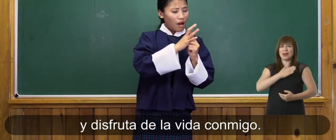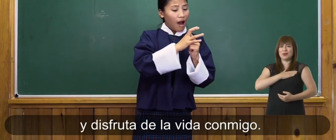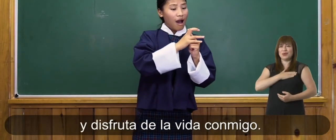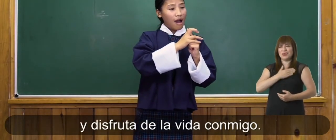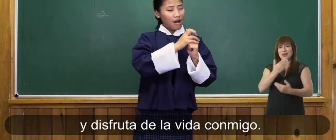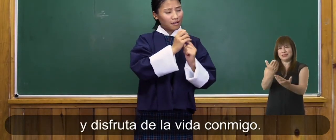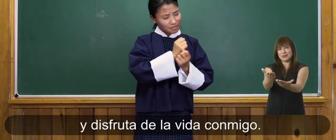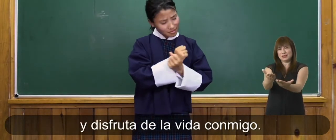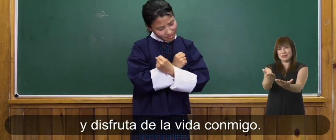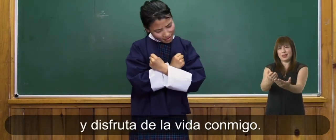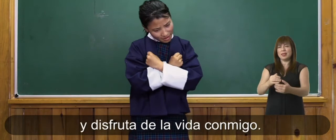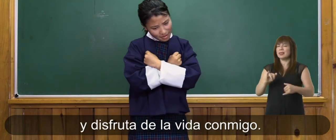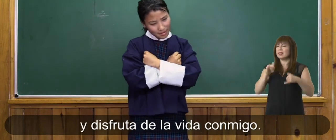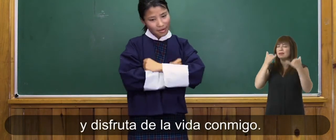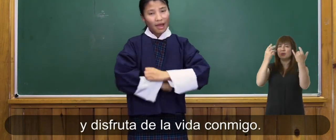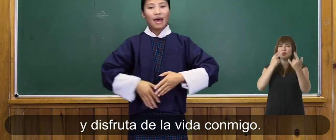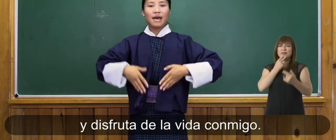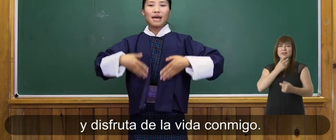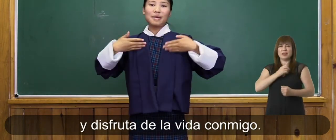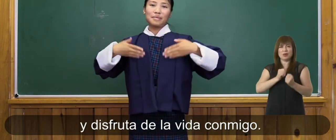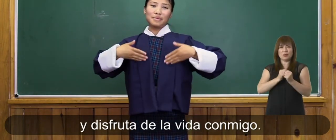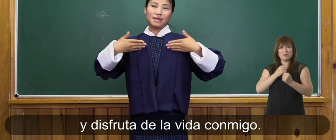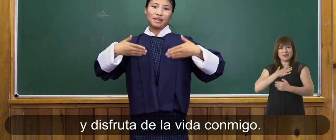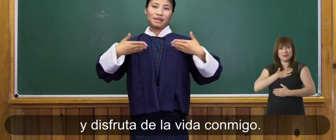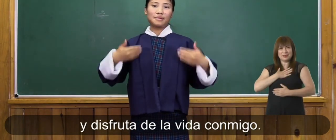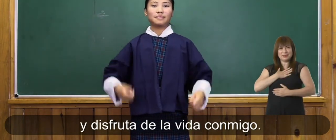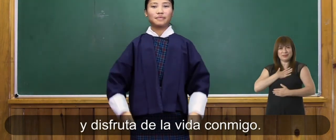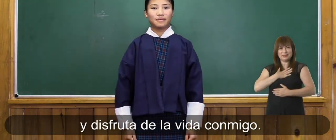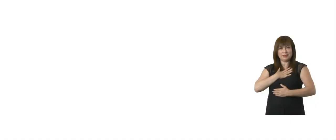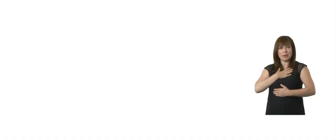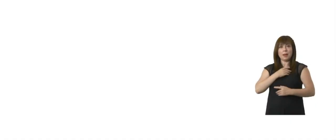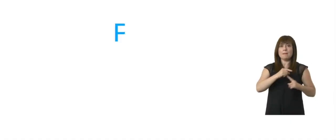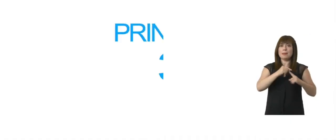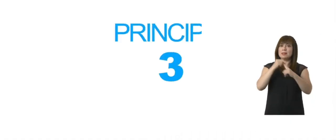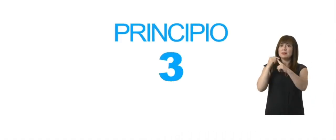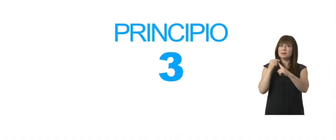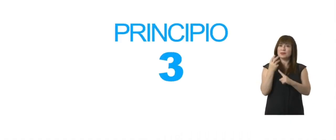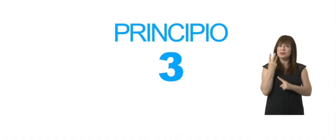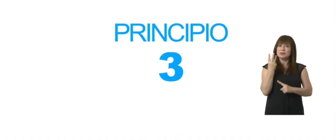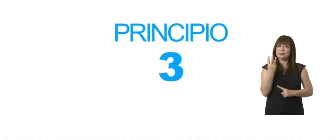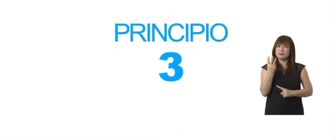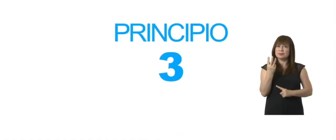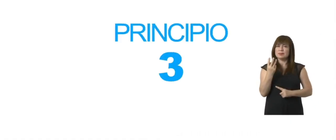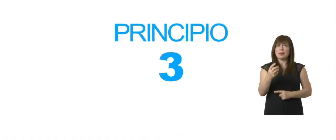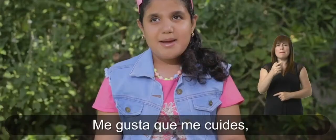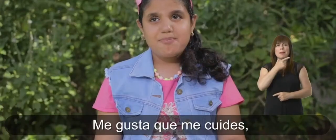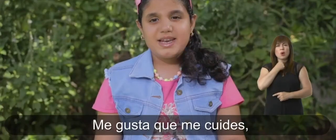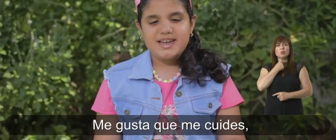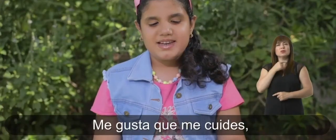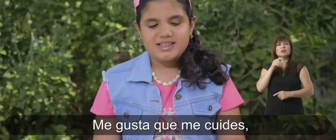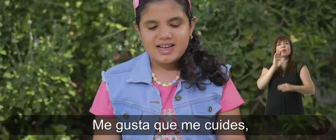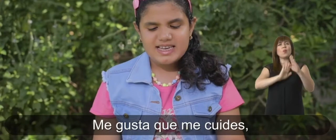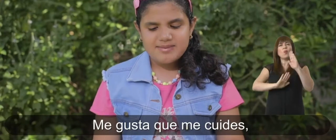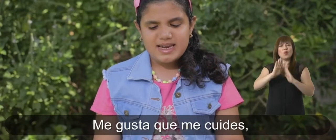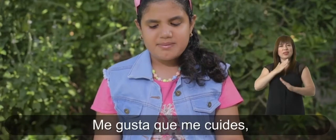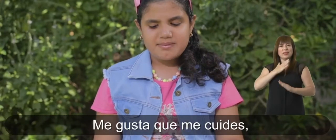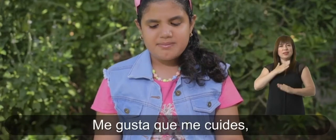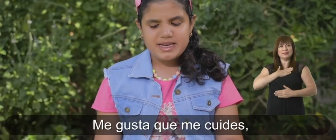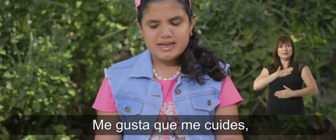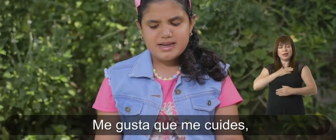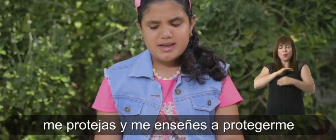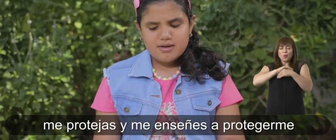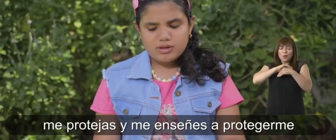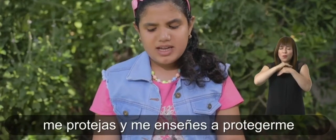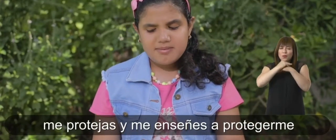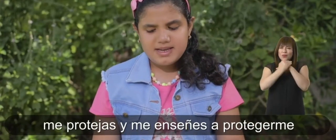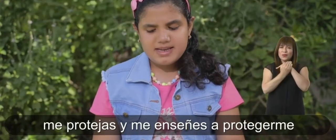corazón y disfruta de la vida conmigo. Principio 3 Me gusta que me cuides,